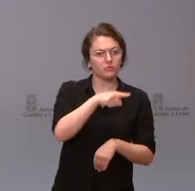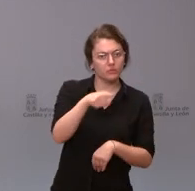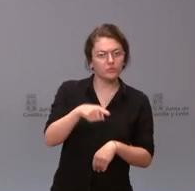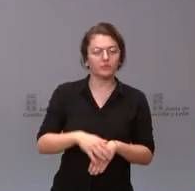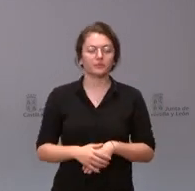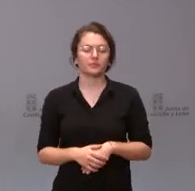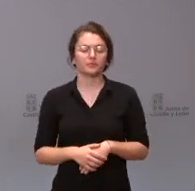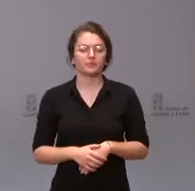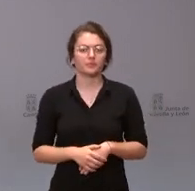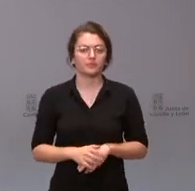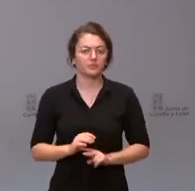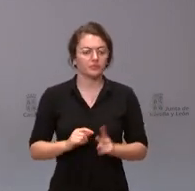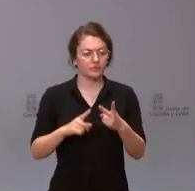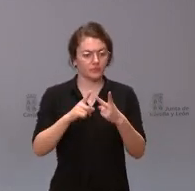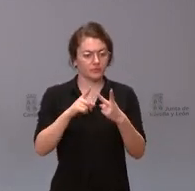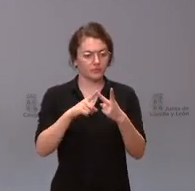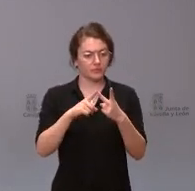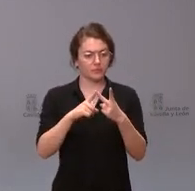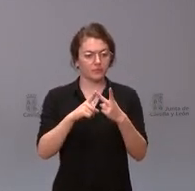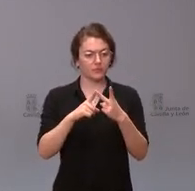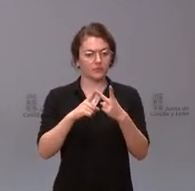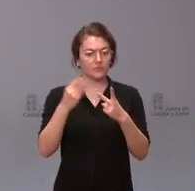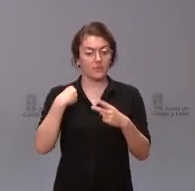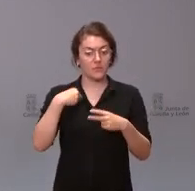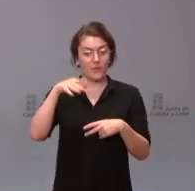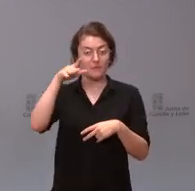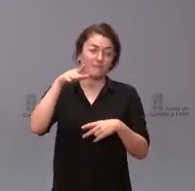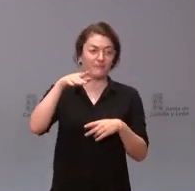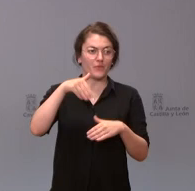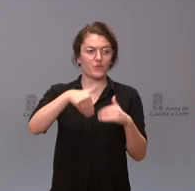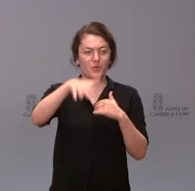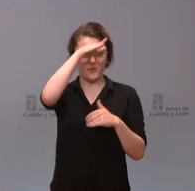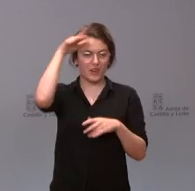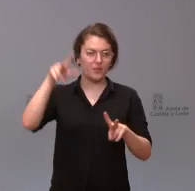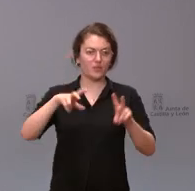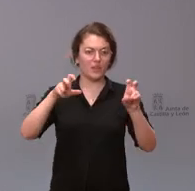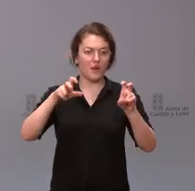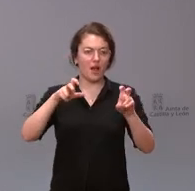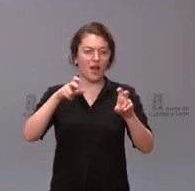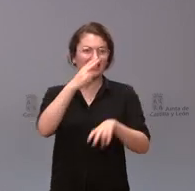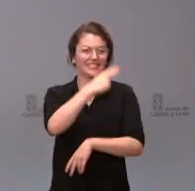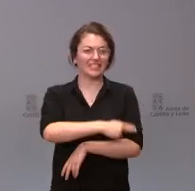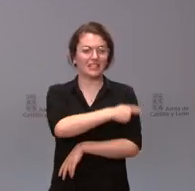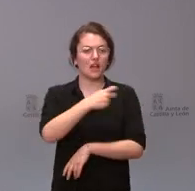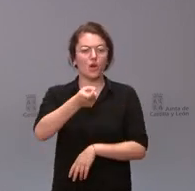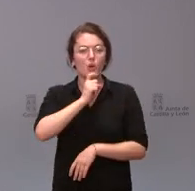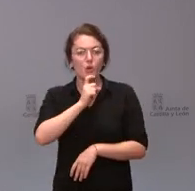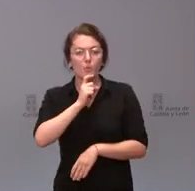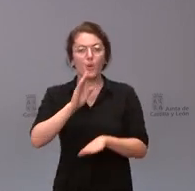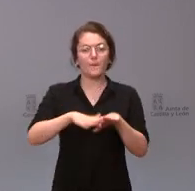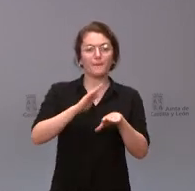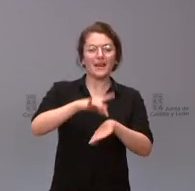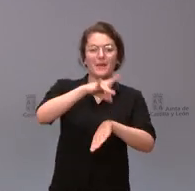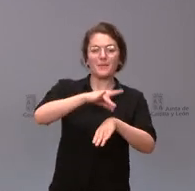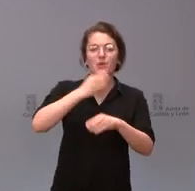parte quería preguntarle también sobre cómo viene el verano en materia sanitaria tanto en la sustitución de médicos